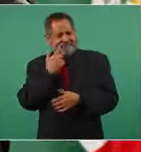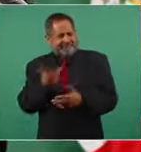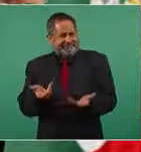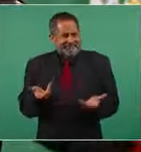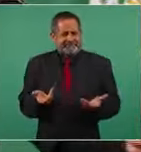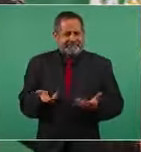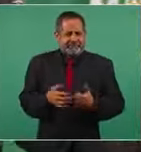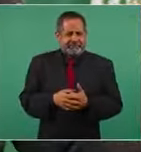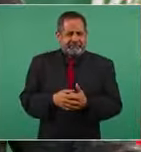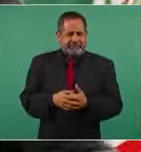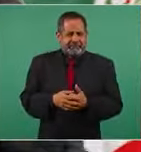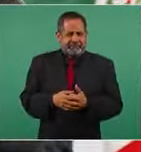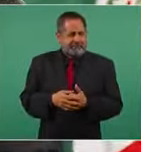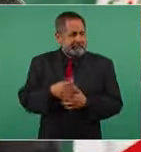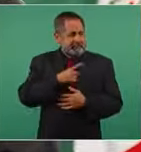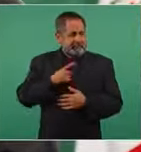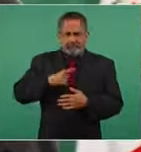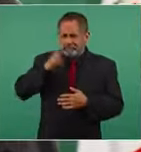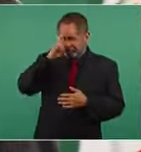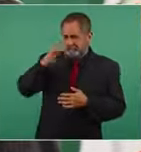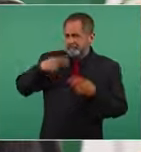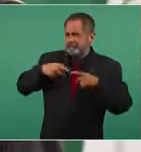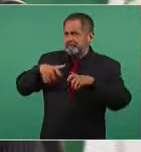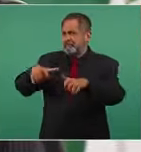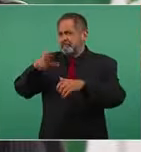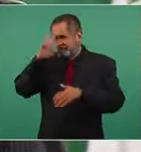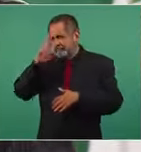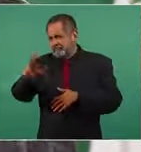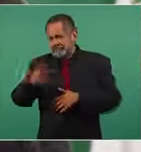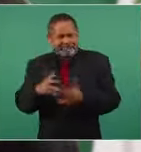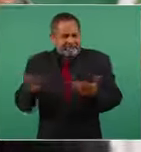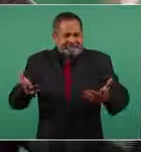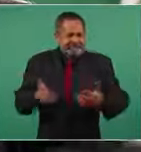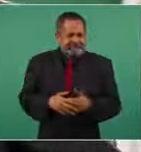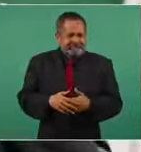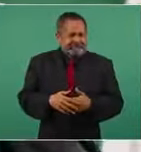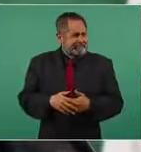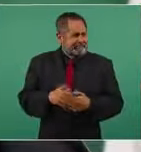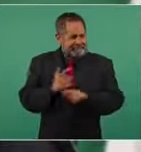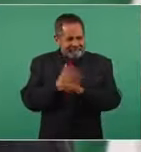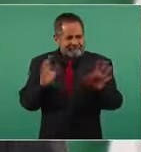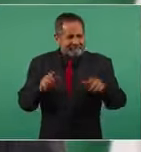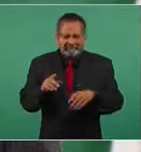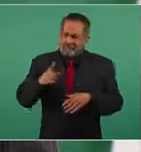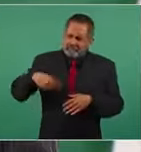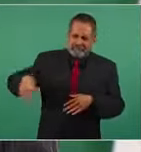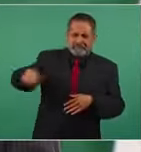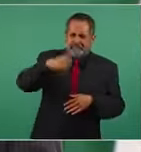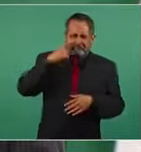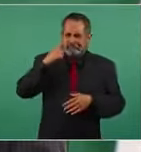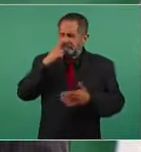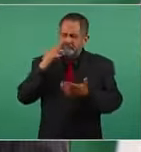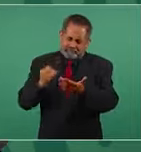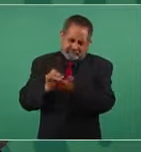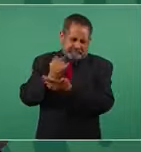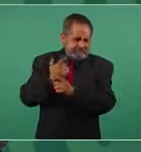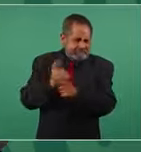y le tenemos respeto al pueblo vamos a dejarle a los mexicanos que decidan